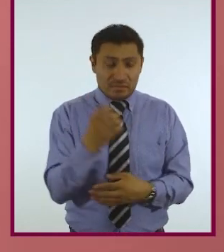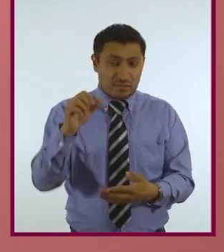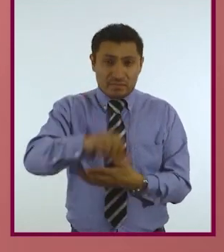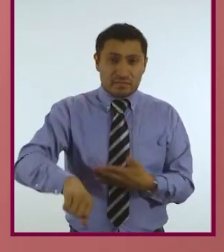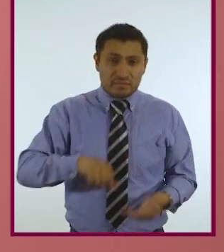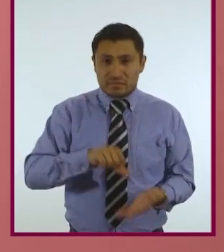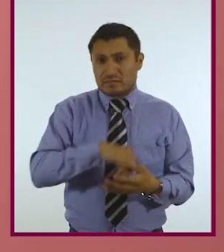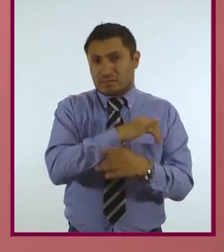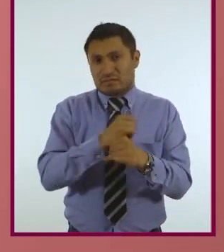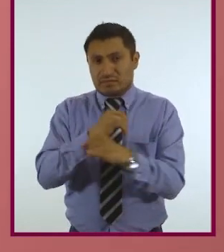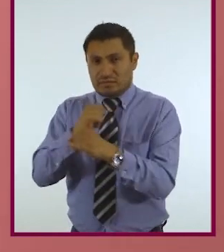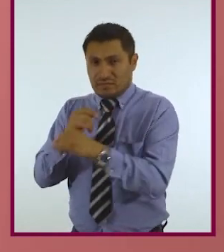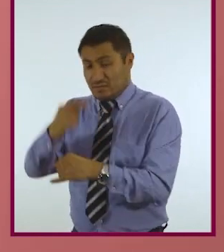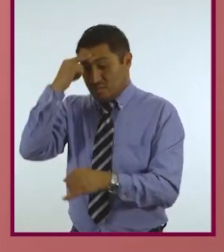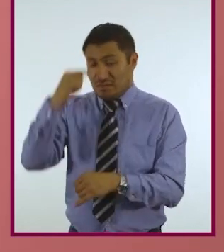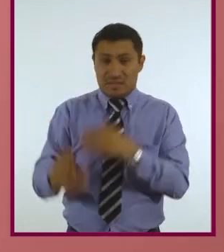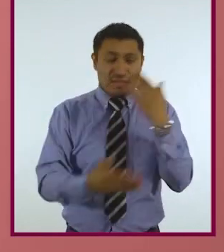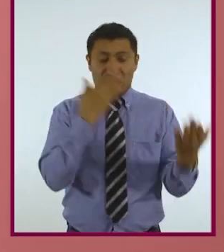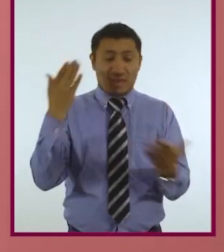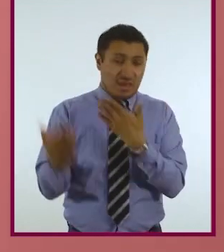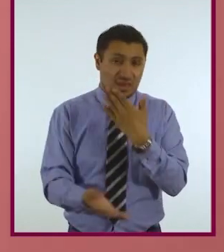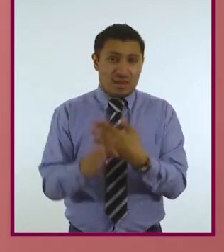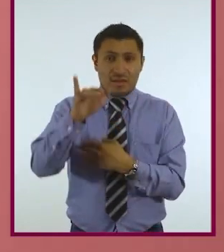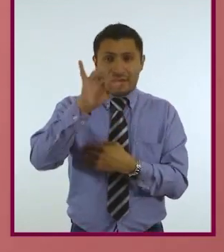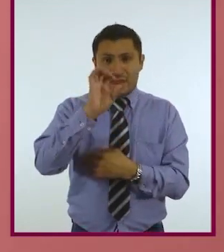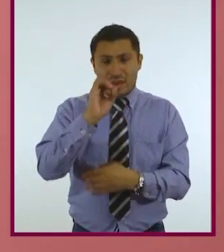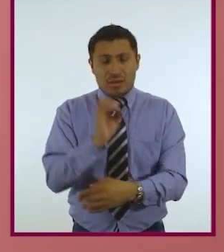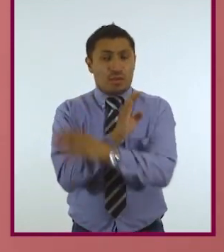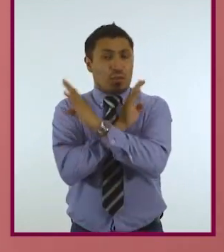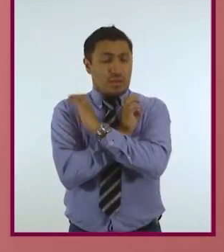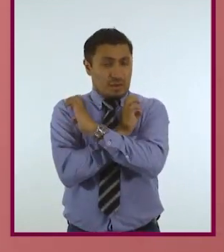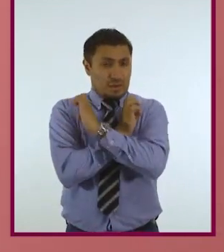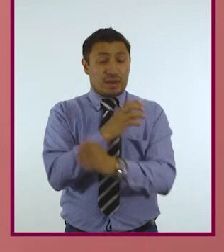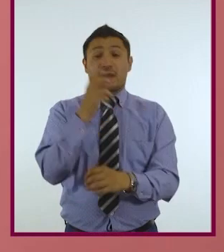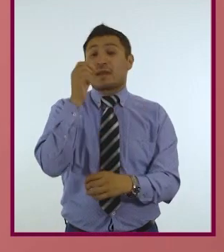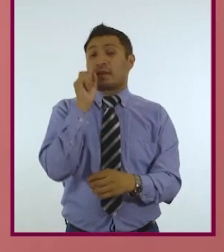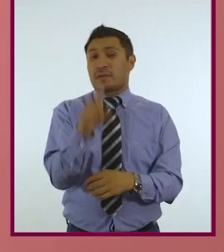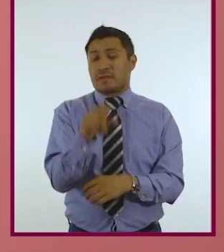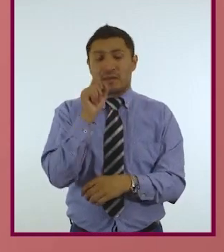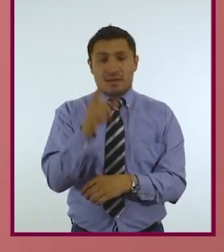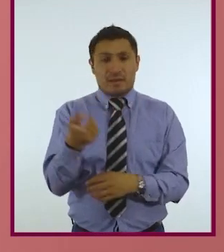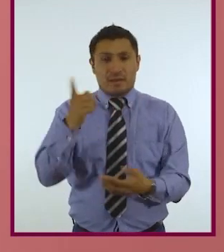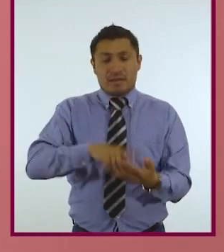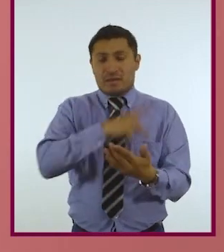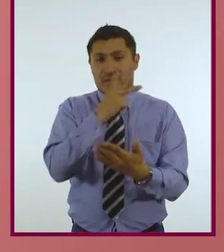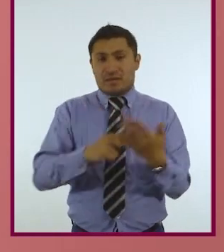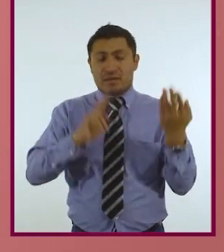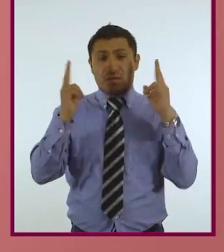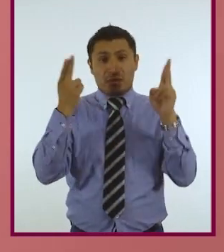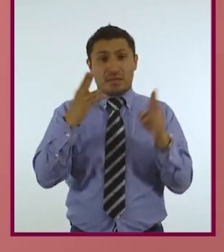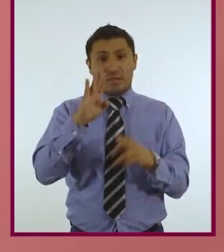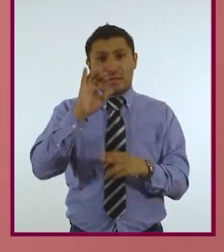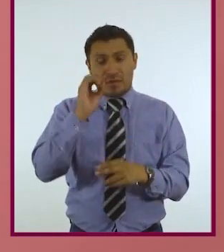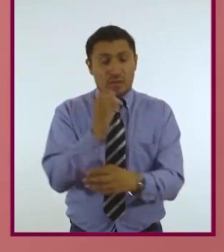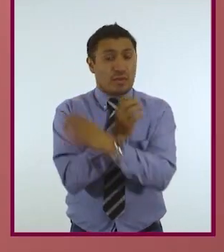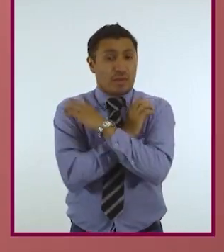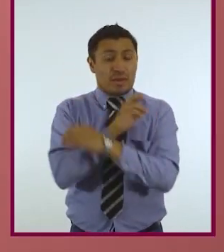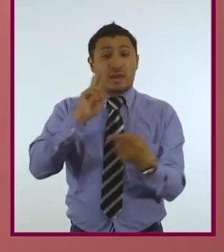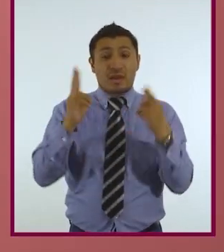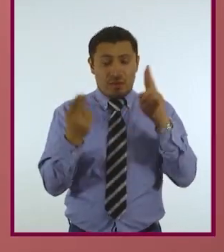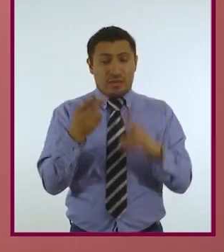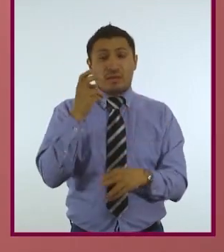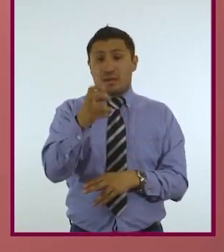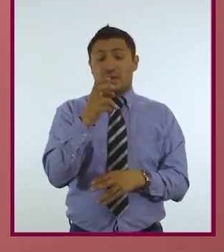centros de investigación dedicados al estudio de la bioética. Entre ellos destaca el Programa Universitario de Bioética de la UNAM,